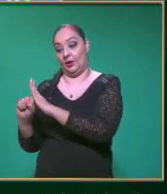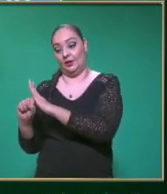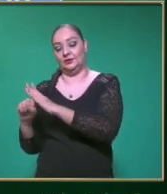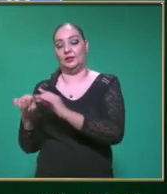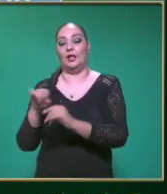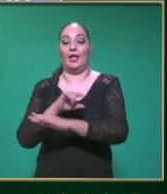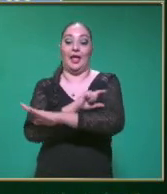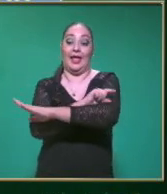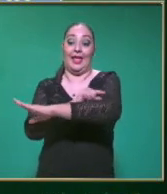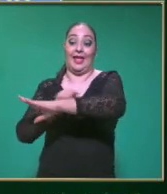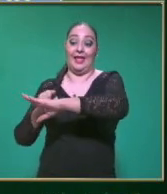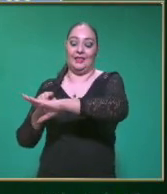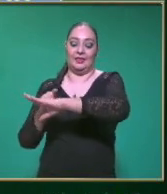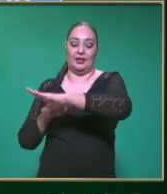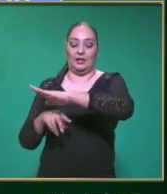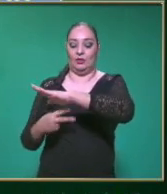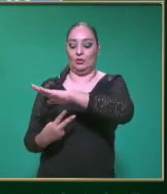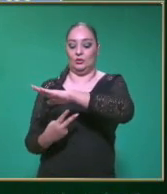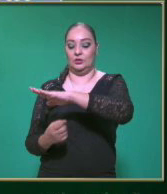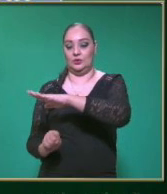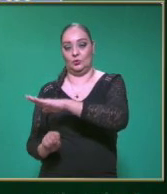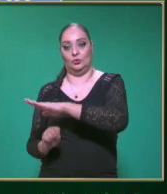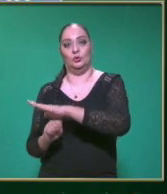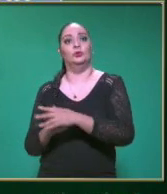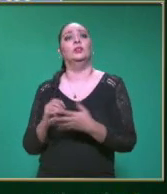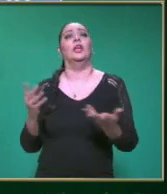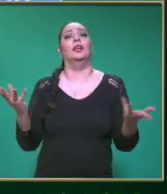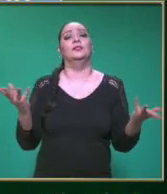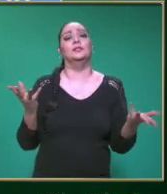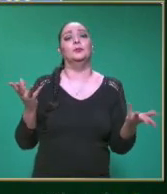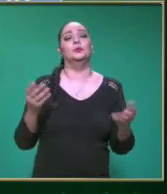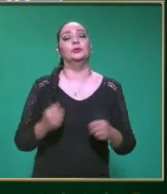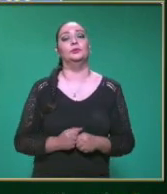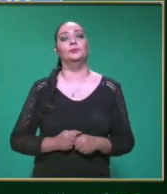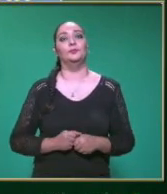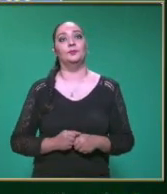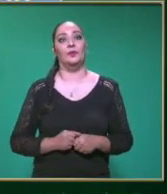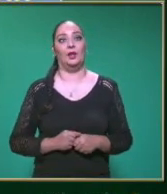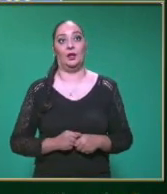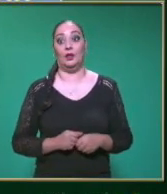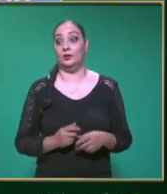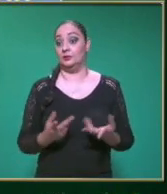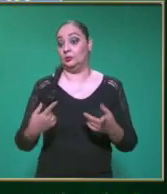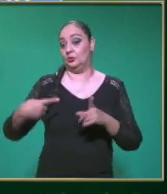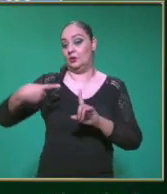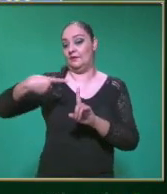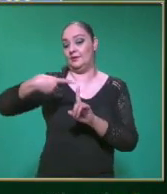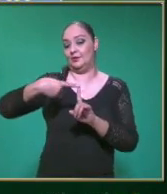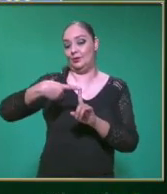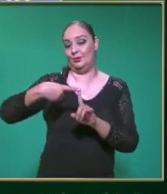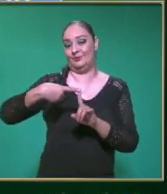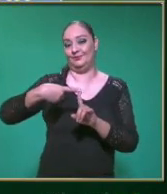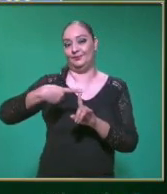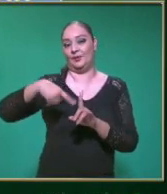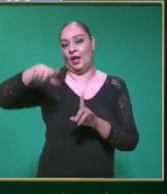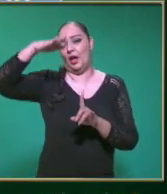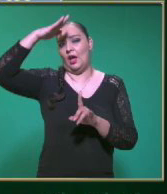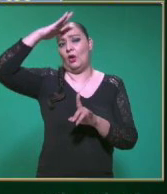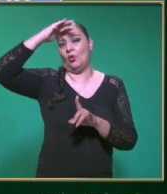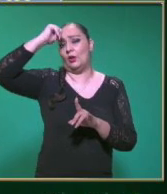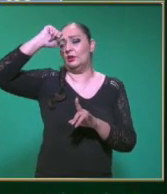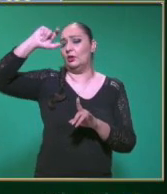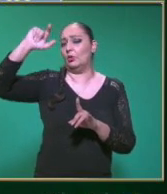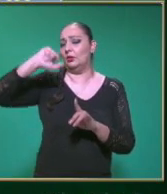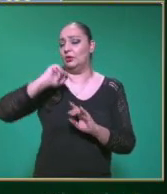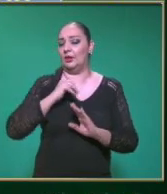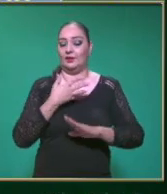2 segundos Operación ¿Qué hacemos? Pues una división ¿Verdad? Recordemos Que cuando tenemos